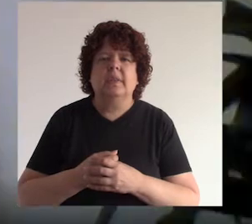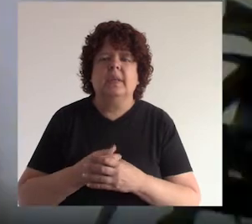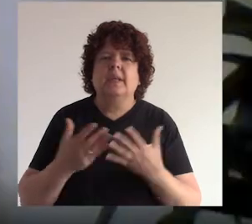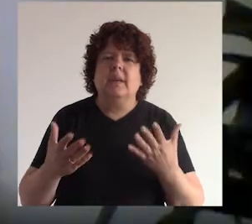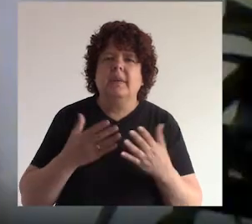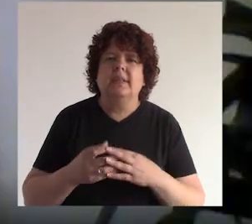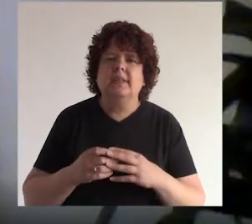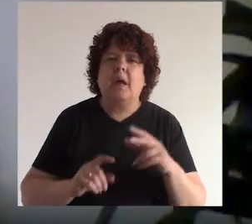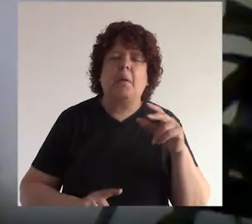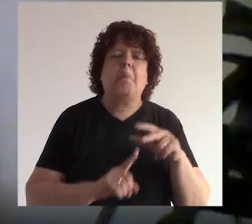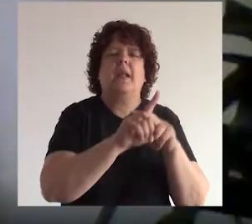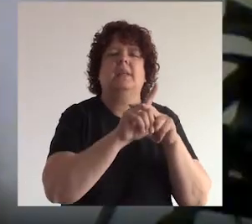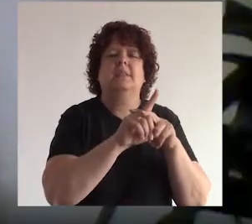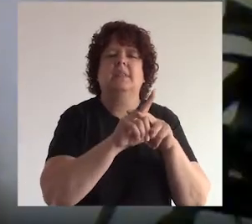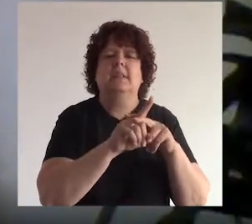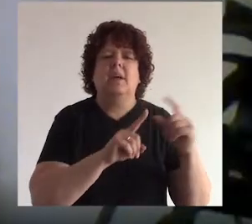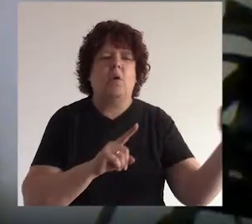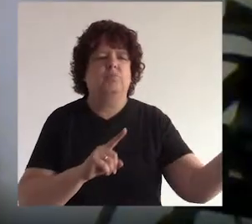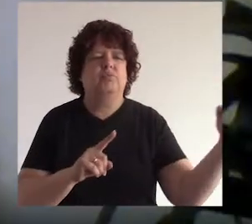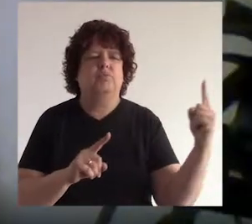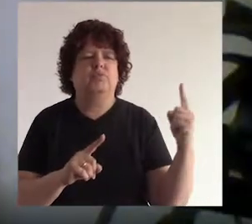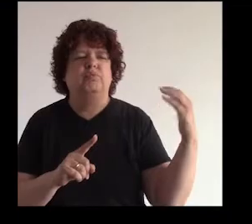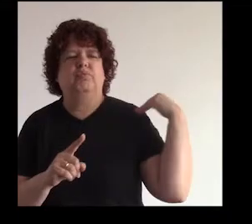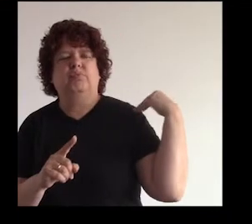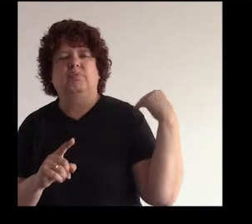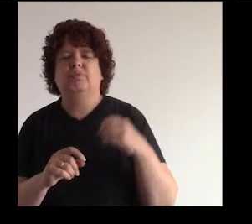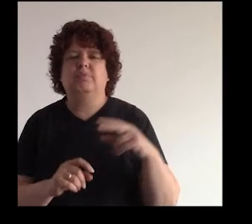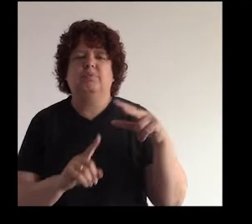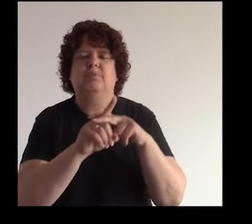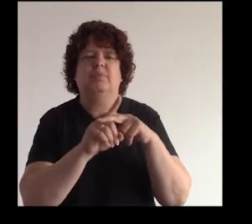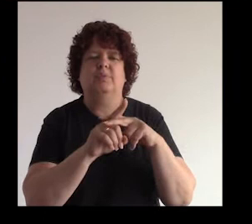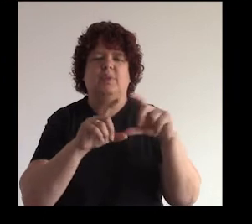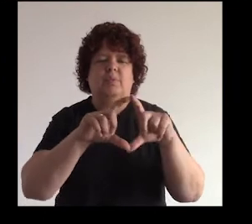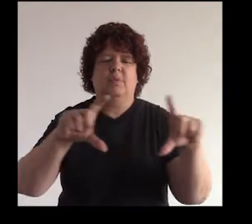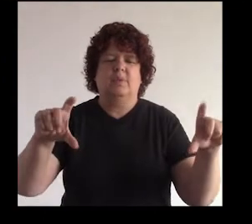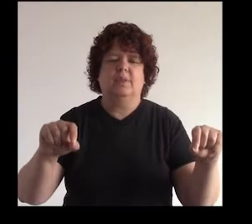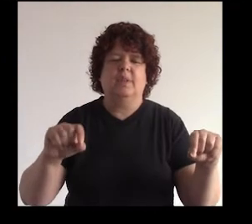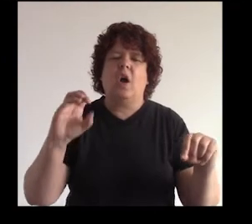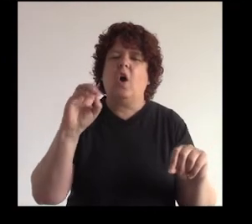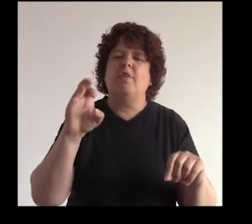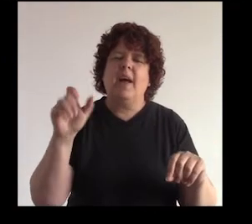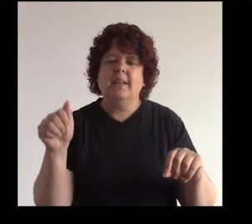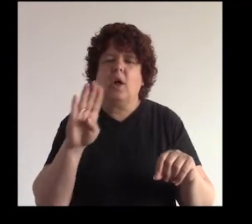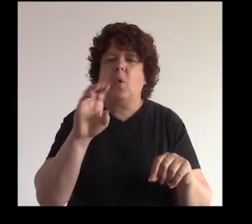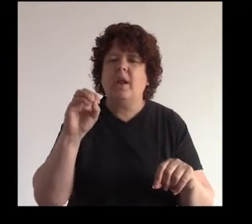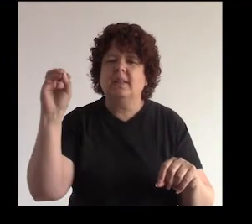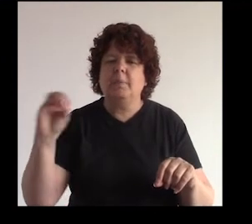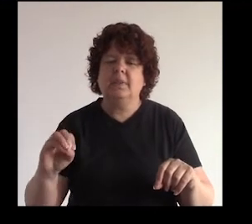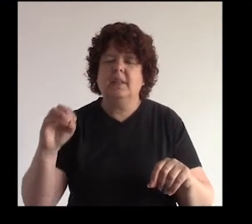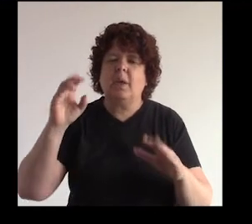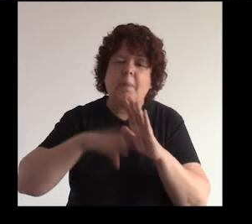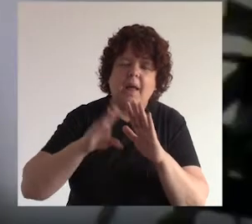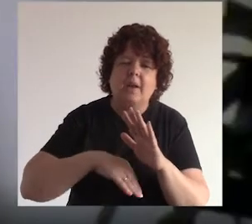de repente aparece un emprendedor de repente aparece un emprendedor con un post de oferta 40